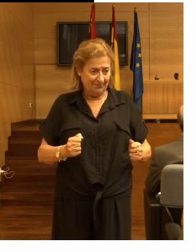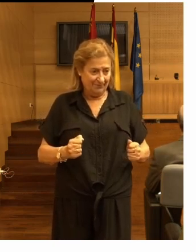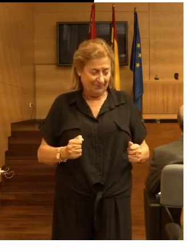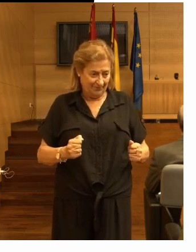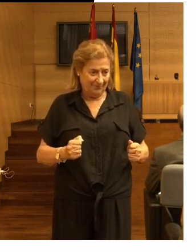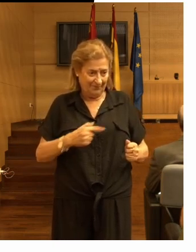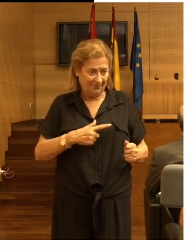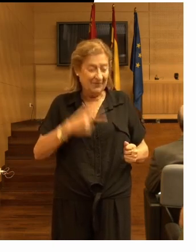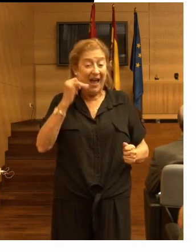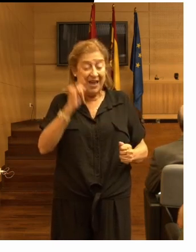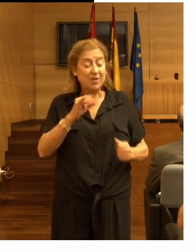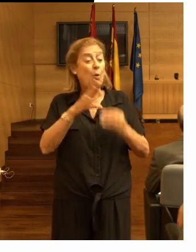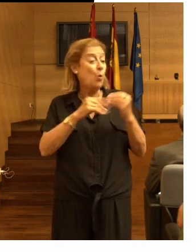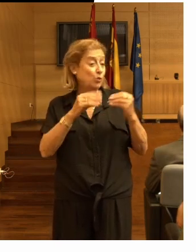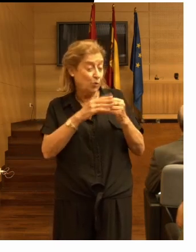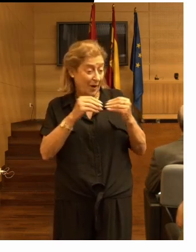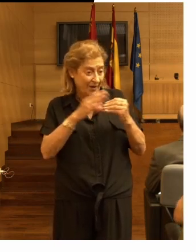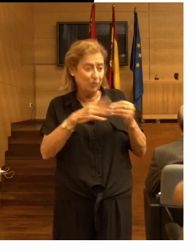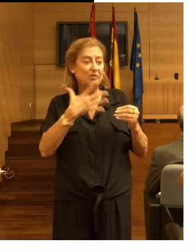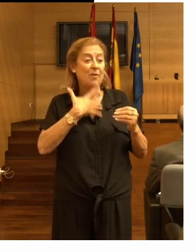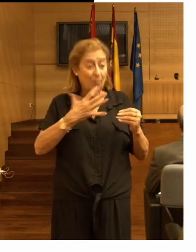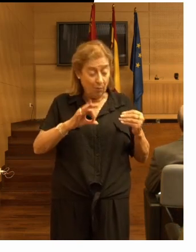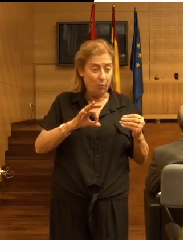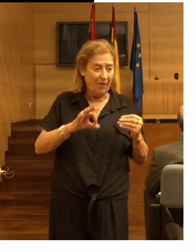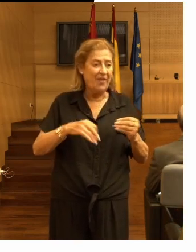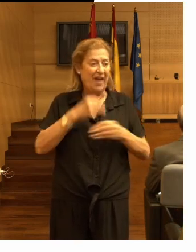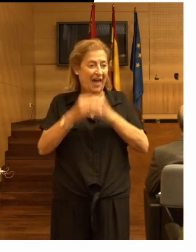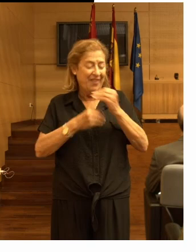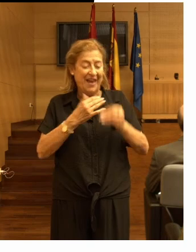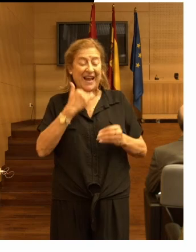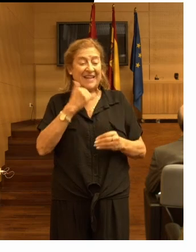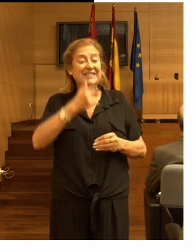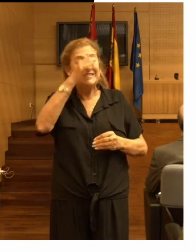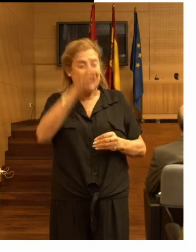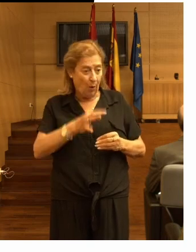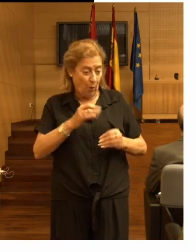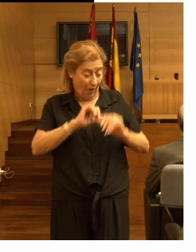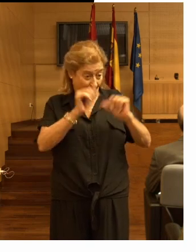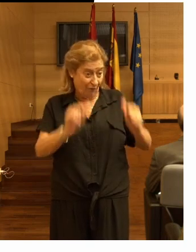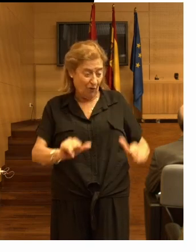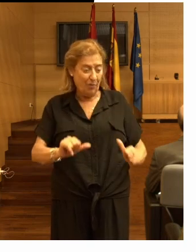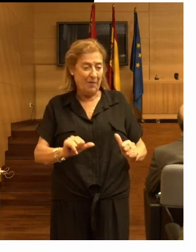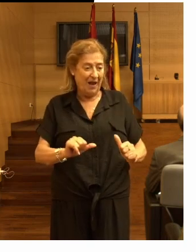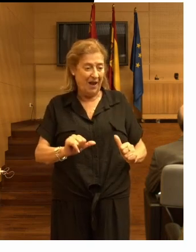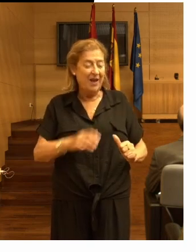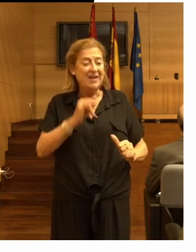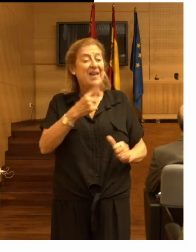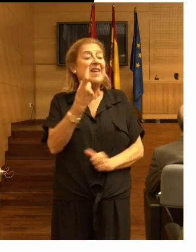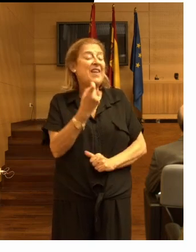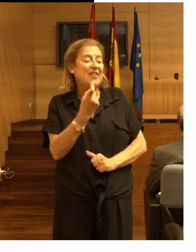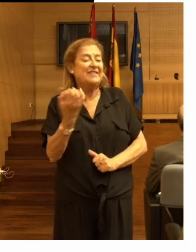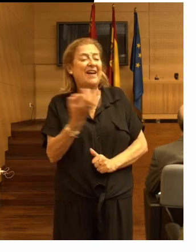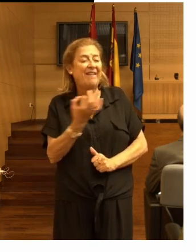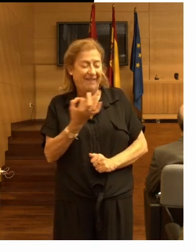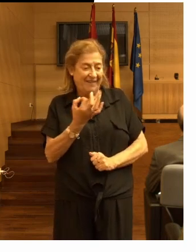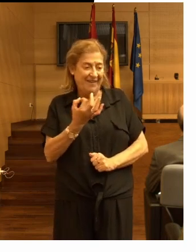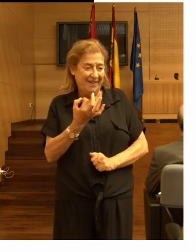hay usuarios que se pueden desplazar de forma bastante segura y que lo que necesitan es